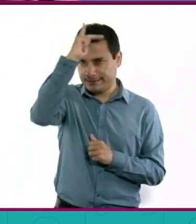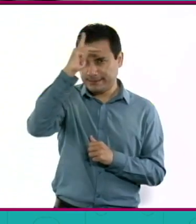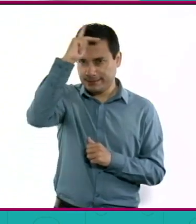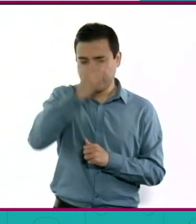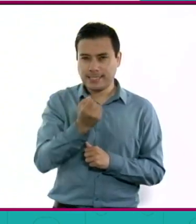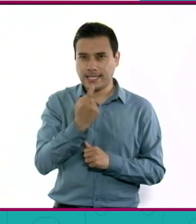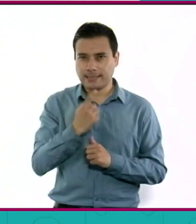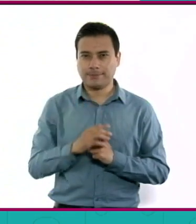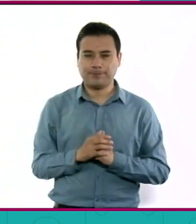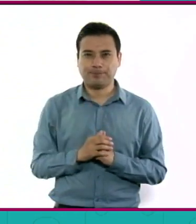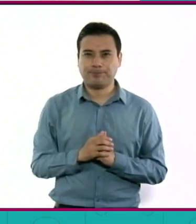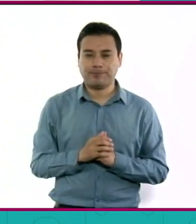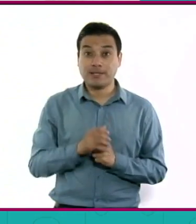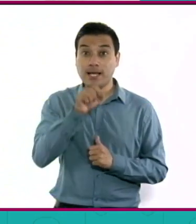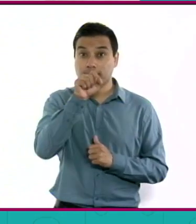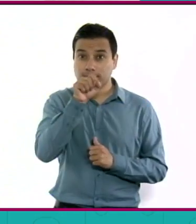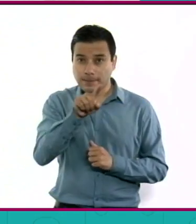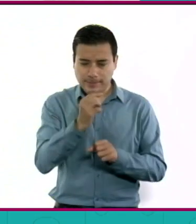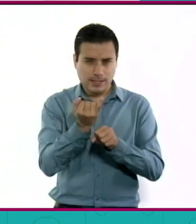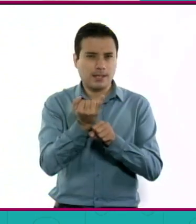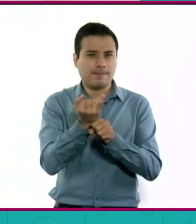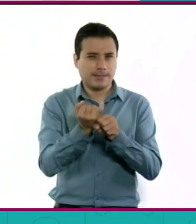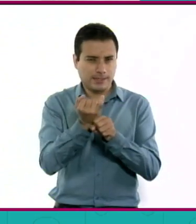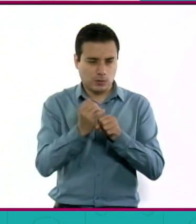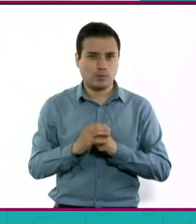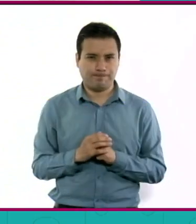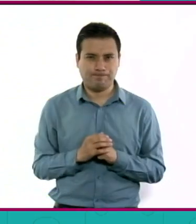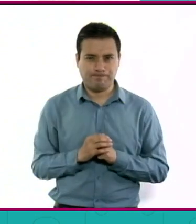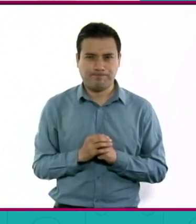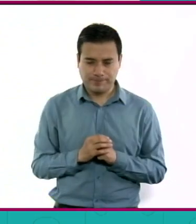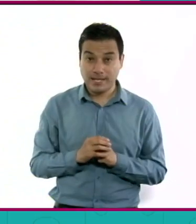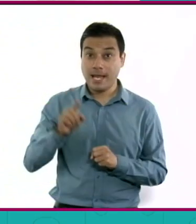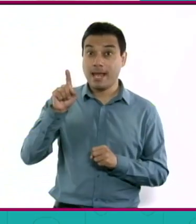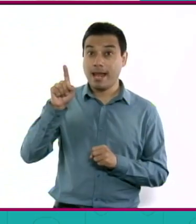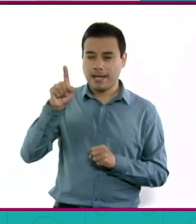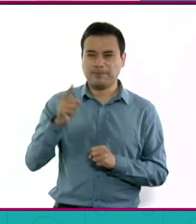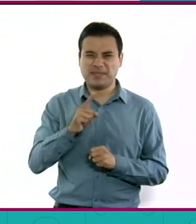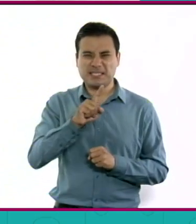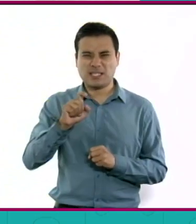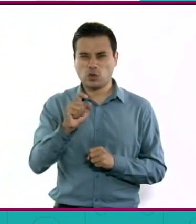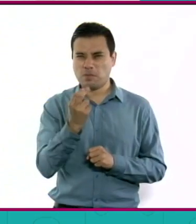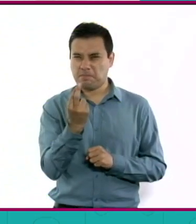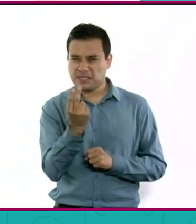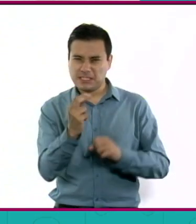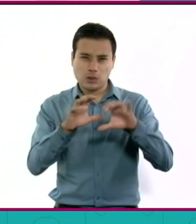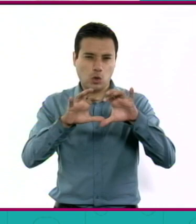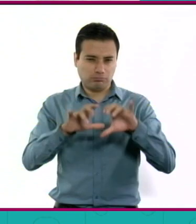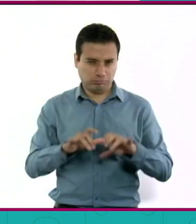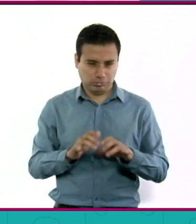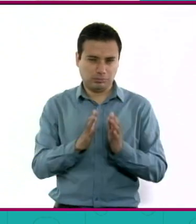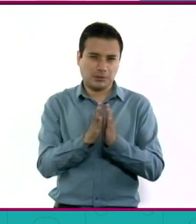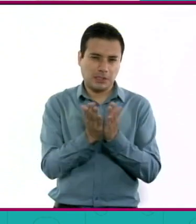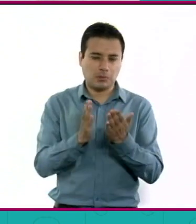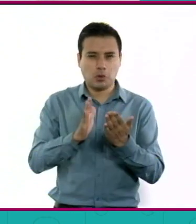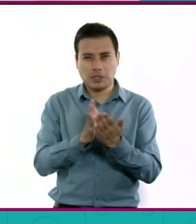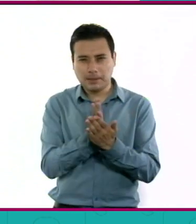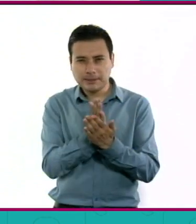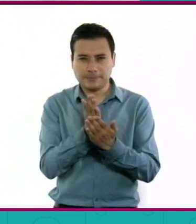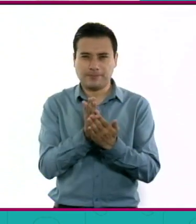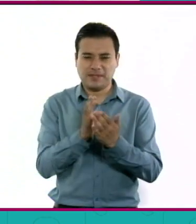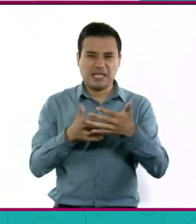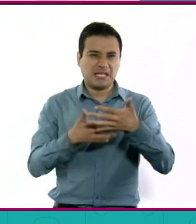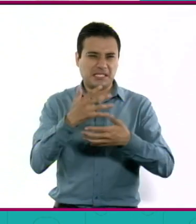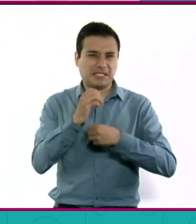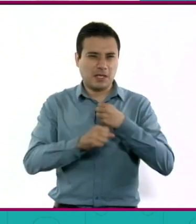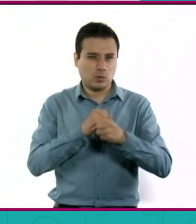además de un reconocido investigador con más de 125 publicaciones científicas y más de 15 años como profesor de